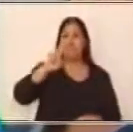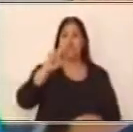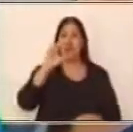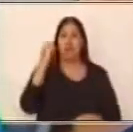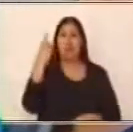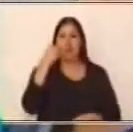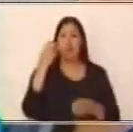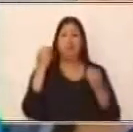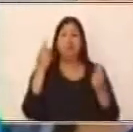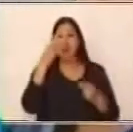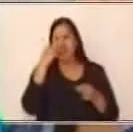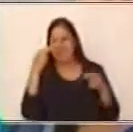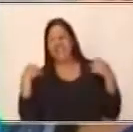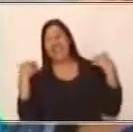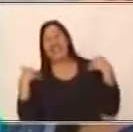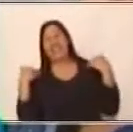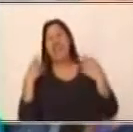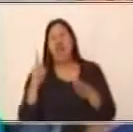identificar